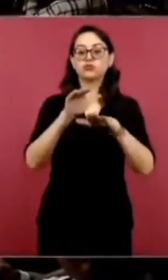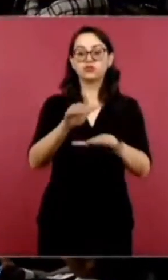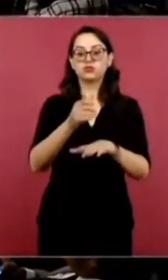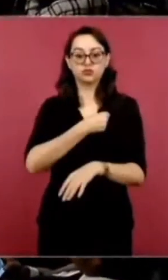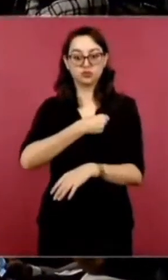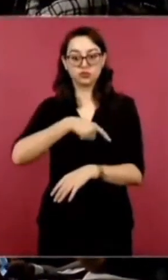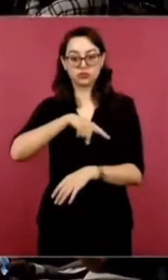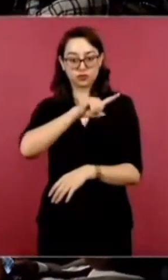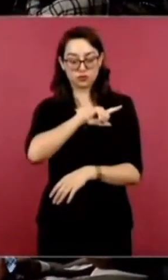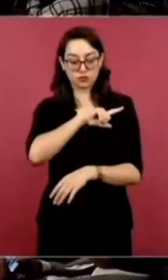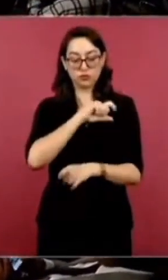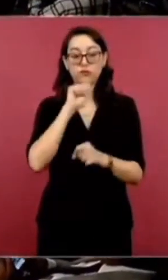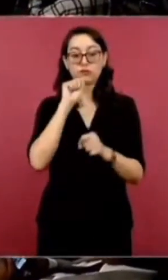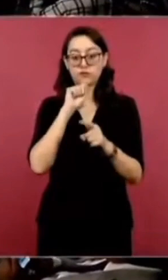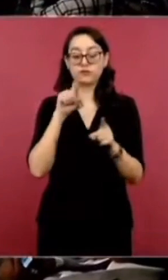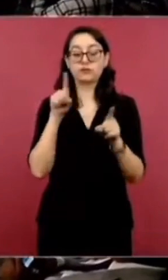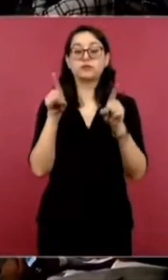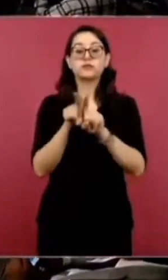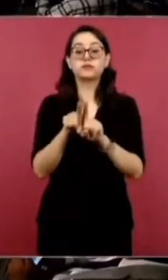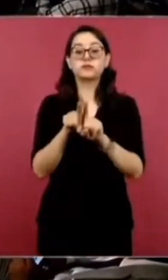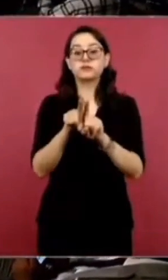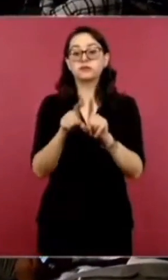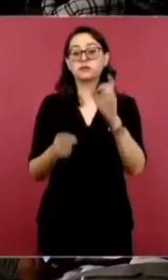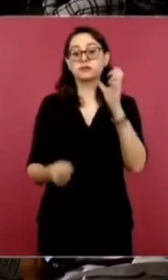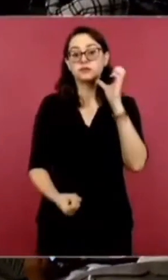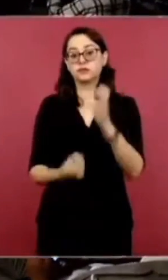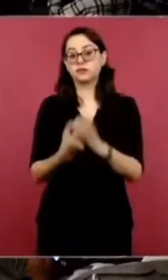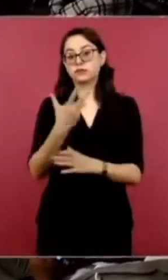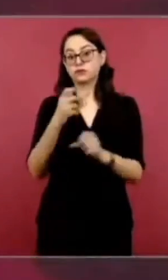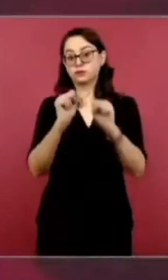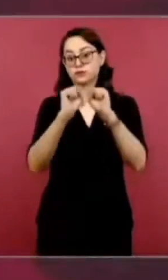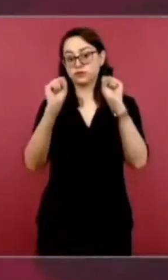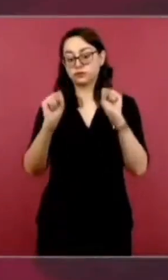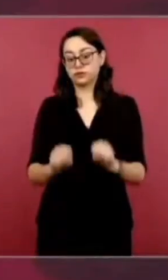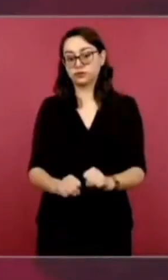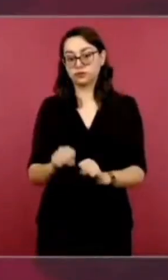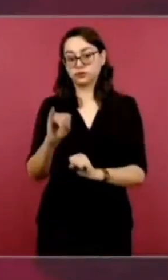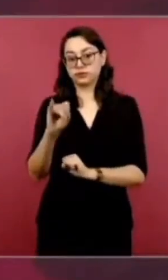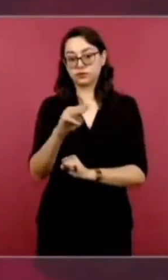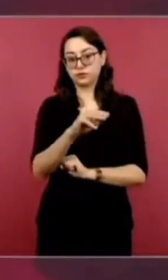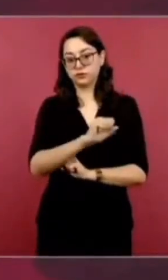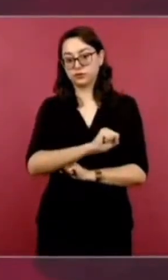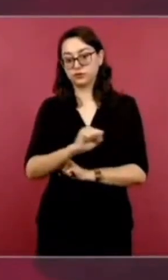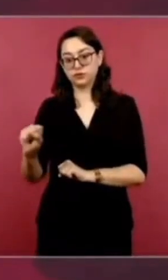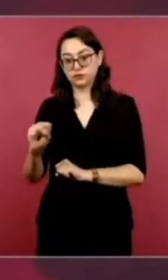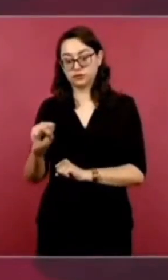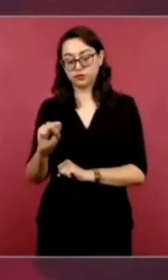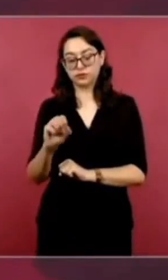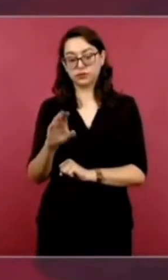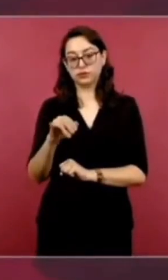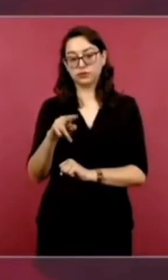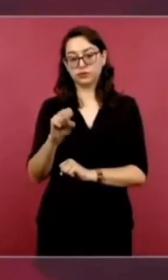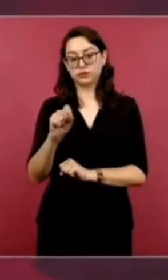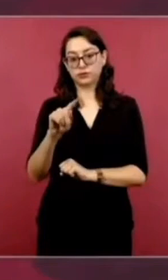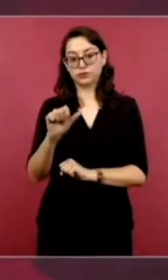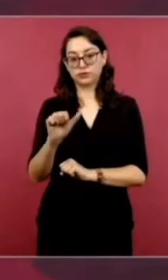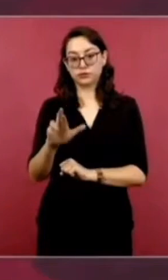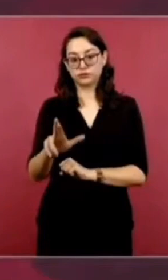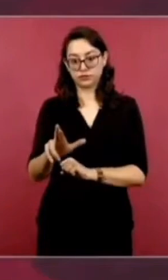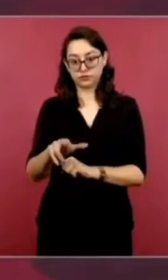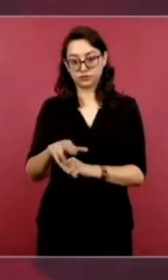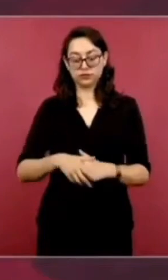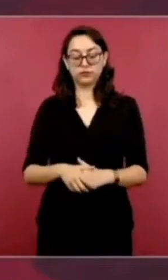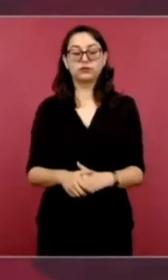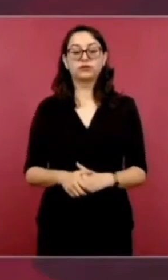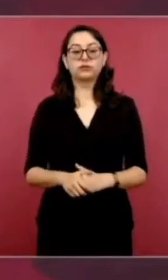salud y también en la consolidación de IMSS-Bienestar. Les platicamos